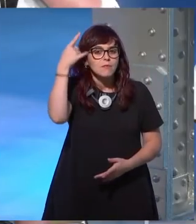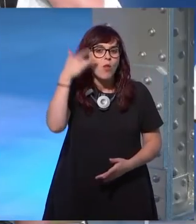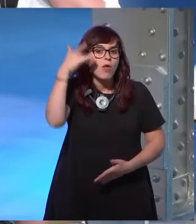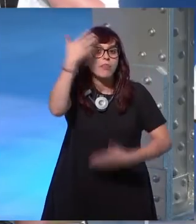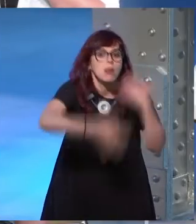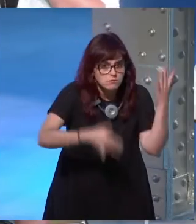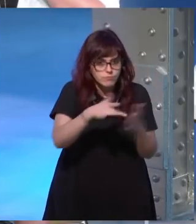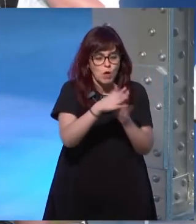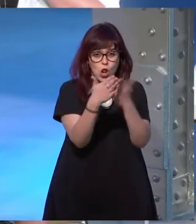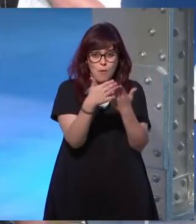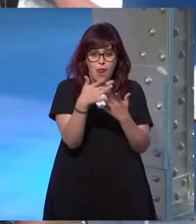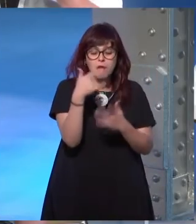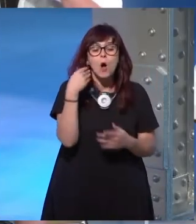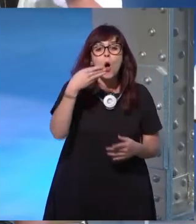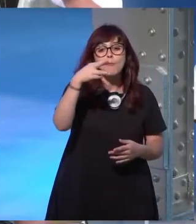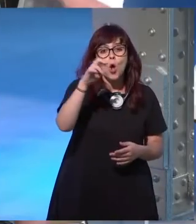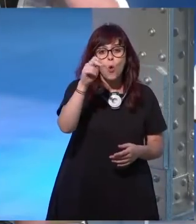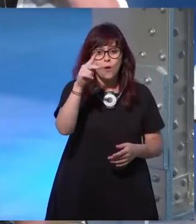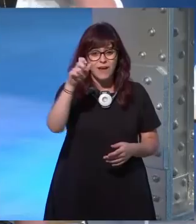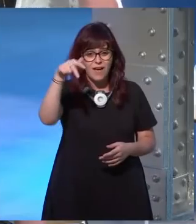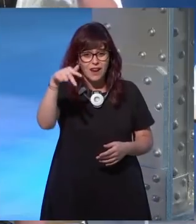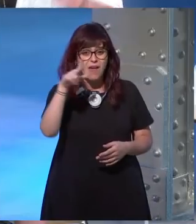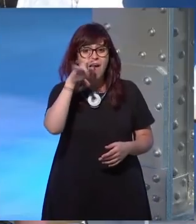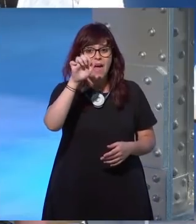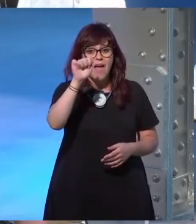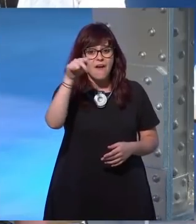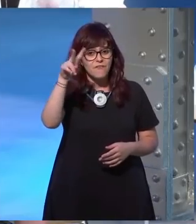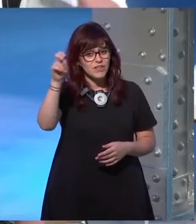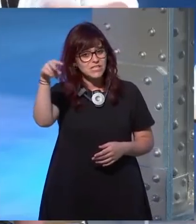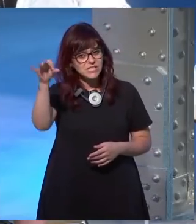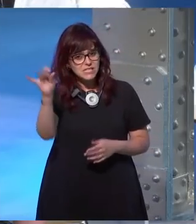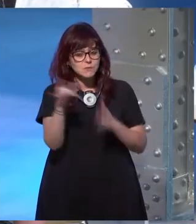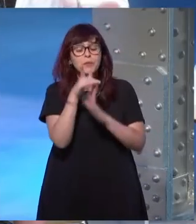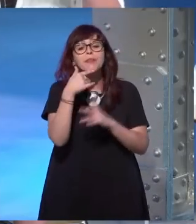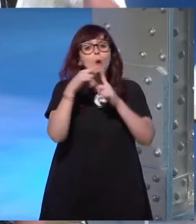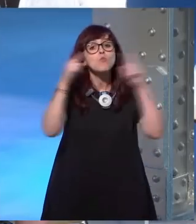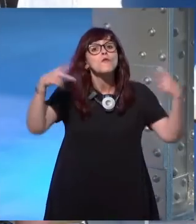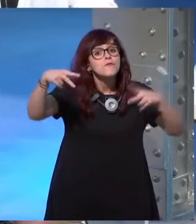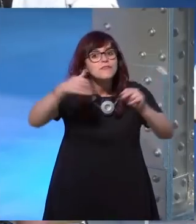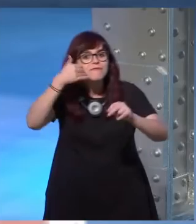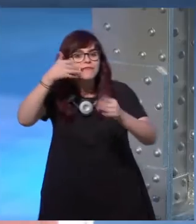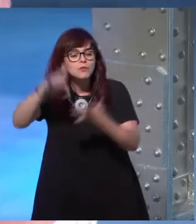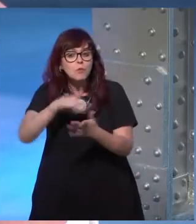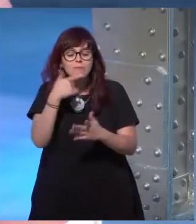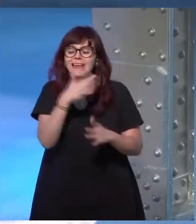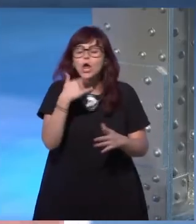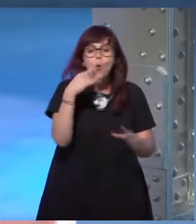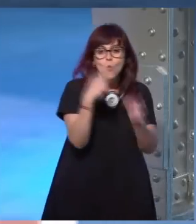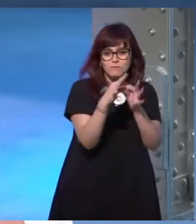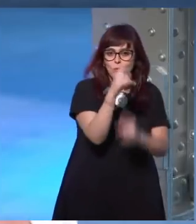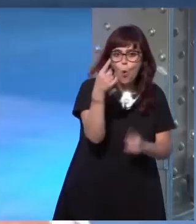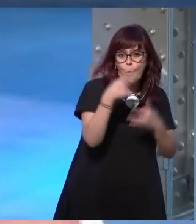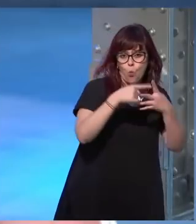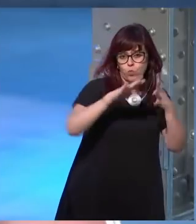la novela esta Broken Heavens me dijiste que la ibas a tener a finales de año pero yo quiero verla el 1 de septiembre